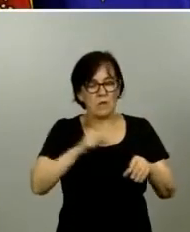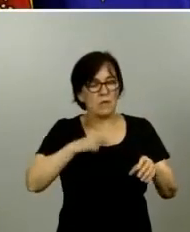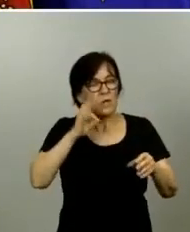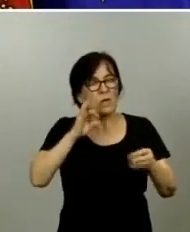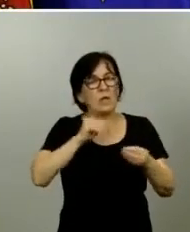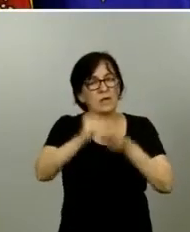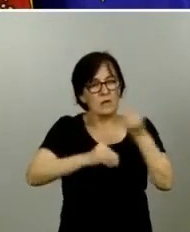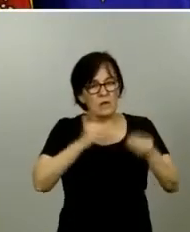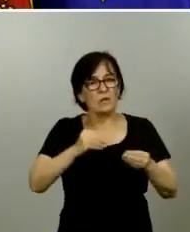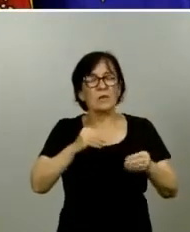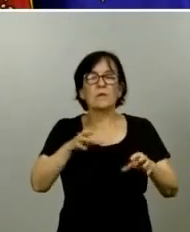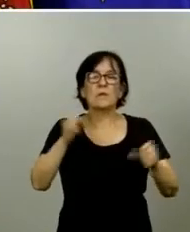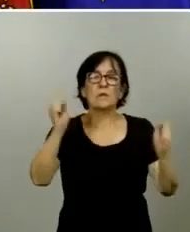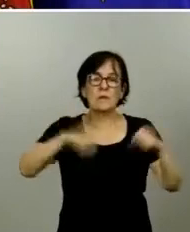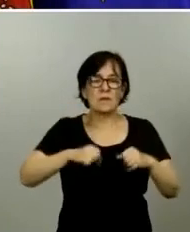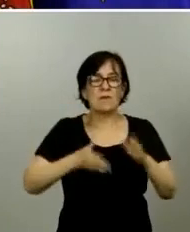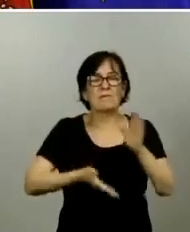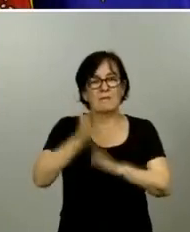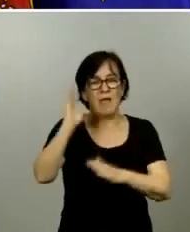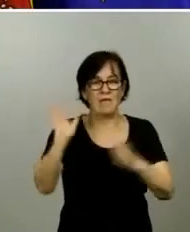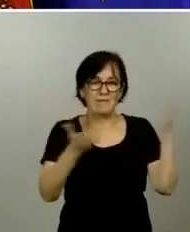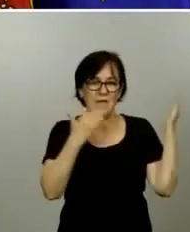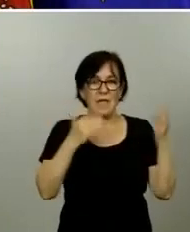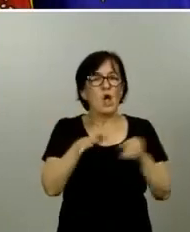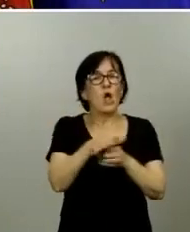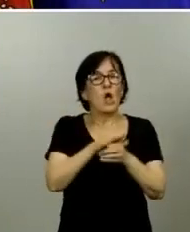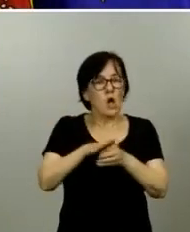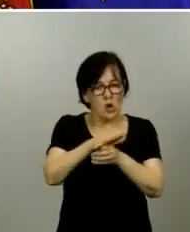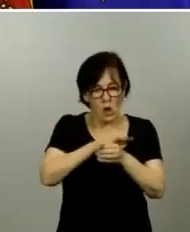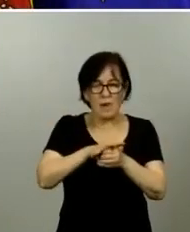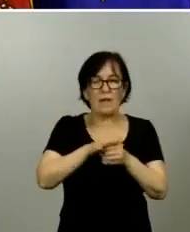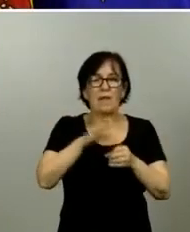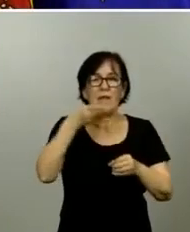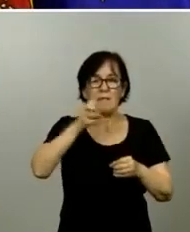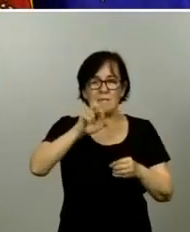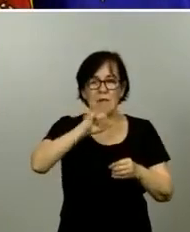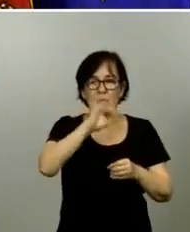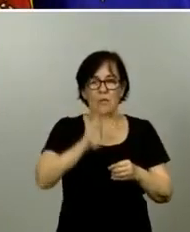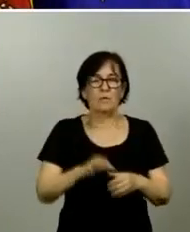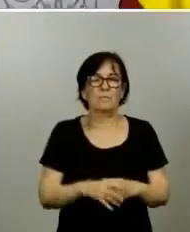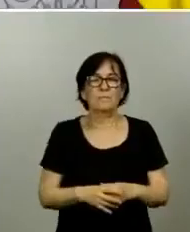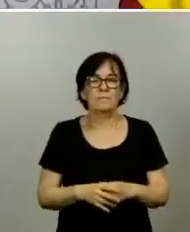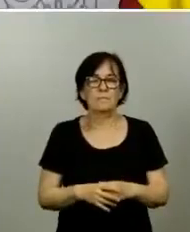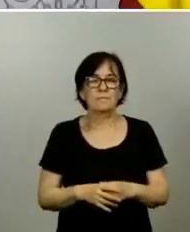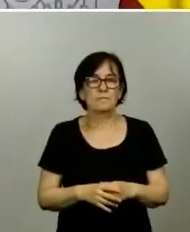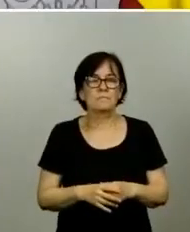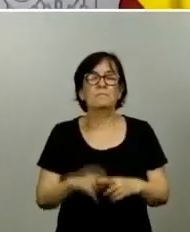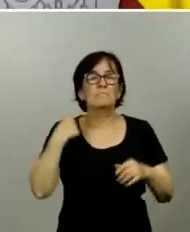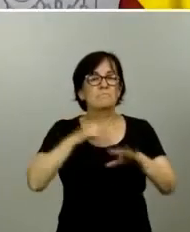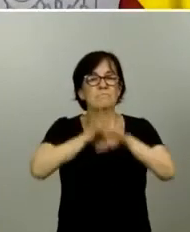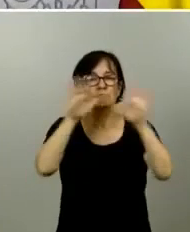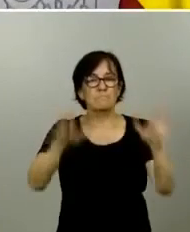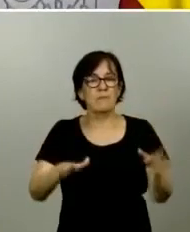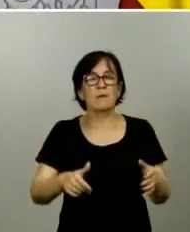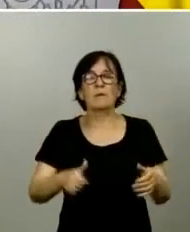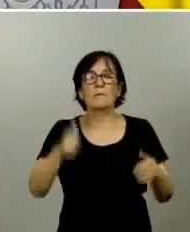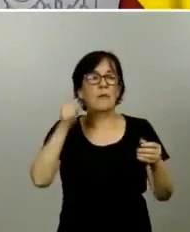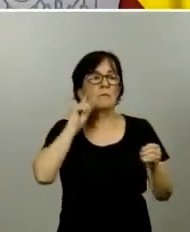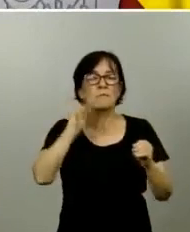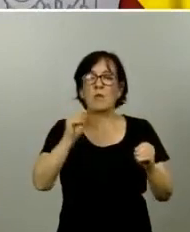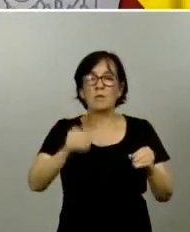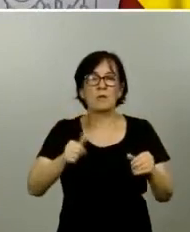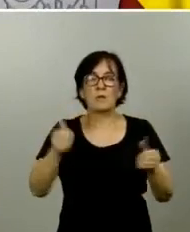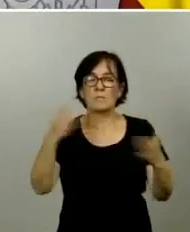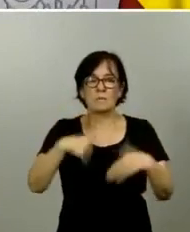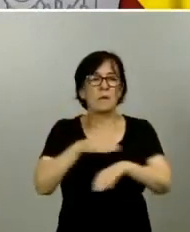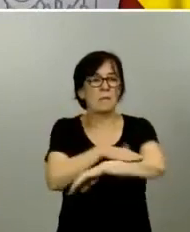la decisión del paso de fase la comarca del Bierzo hecha esta aclaración no hay ninguna pregunta más ministro